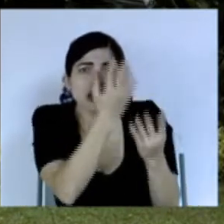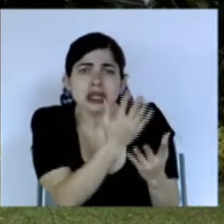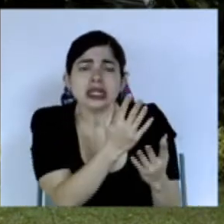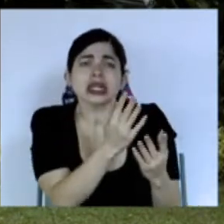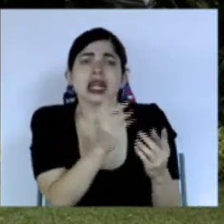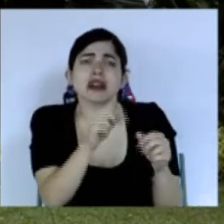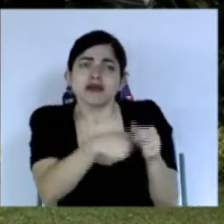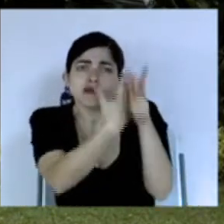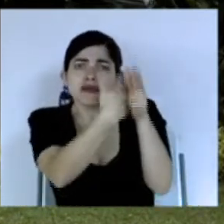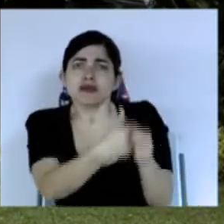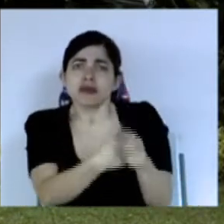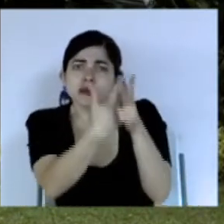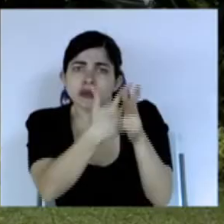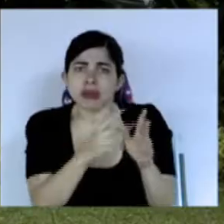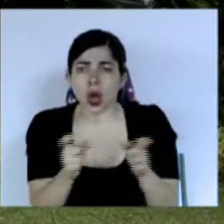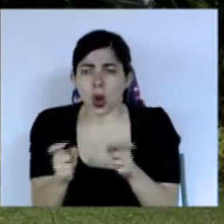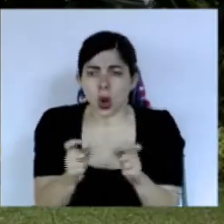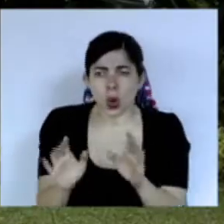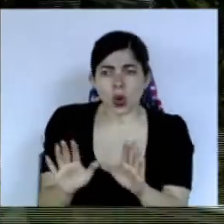contactos virtuales